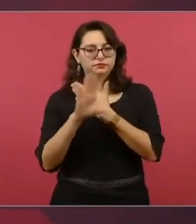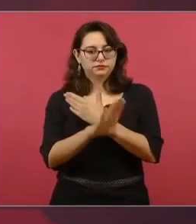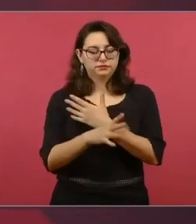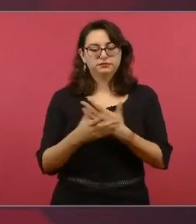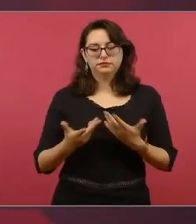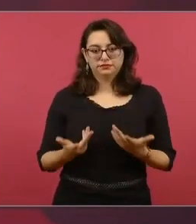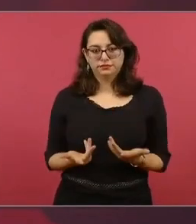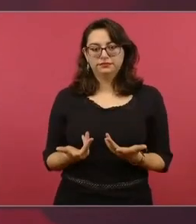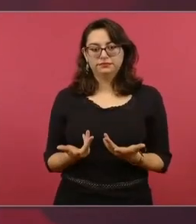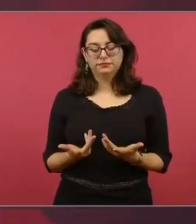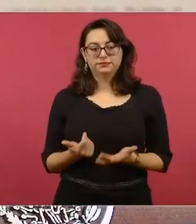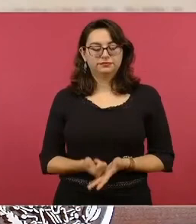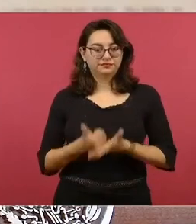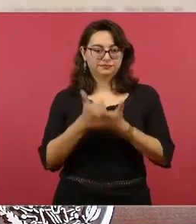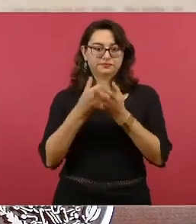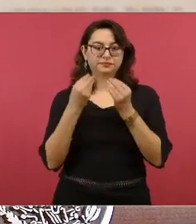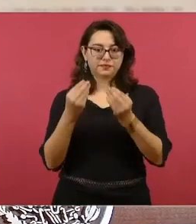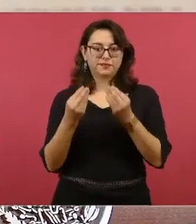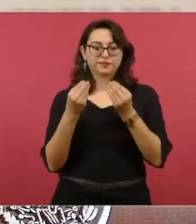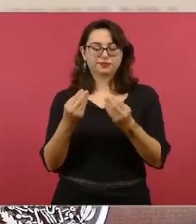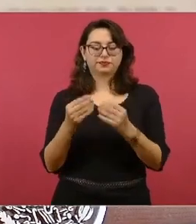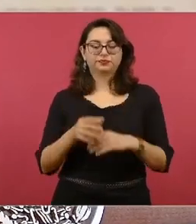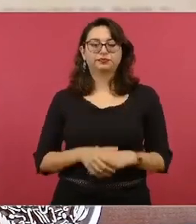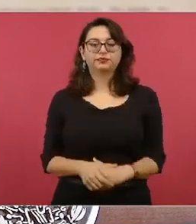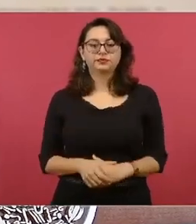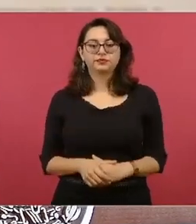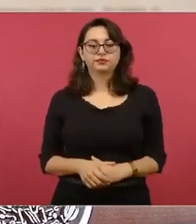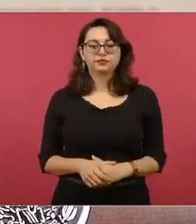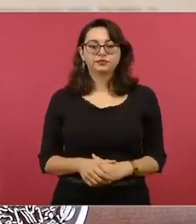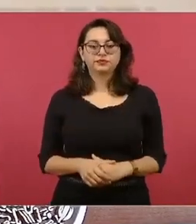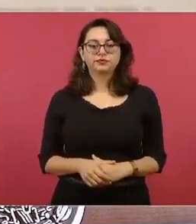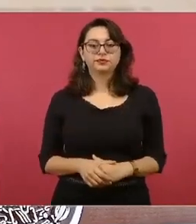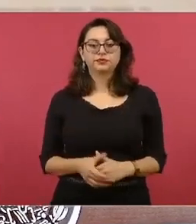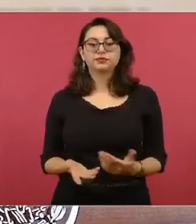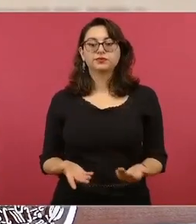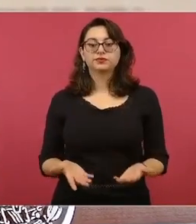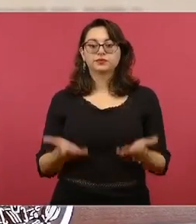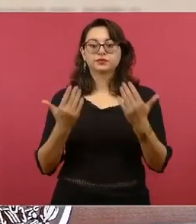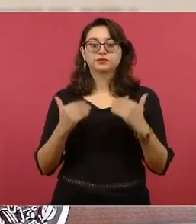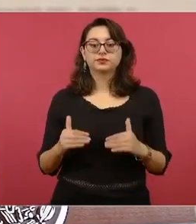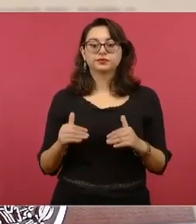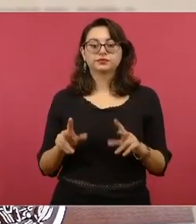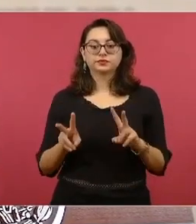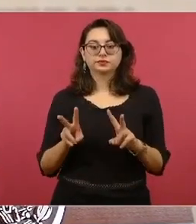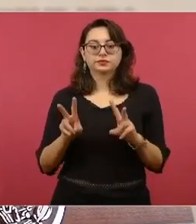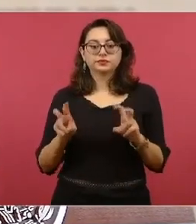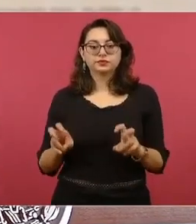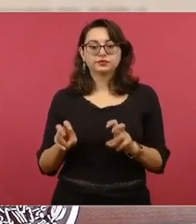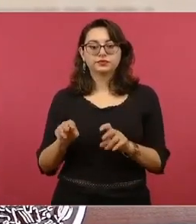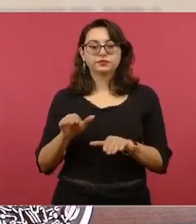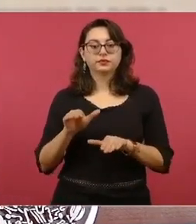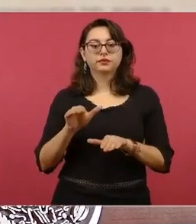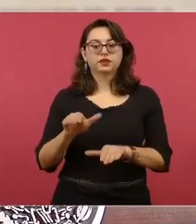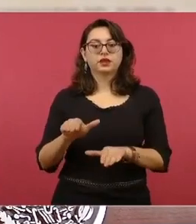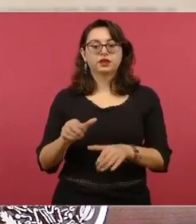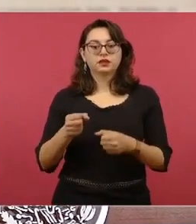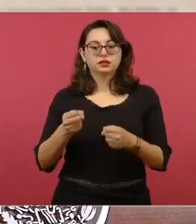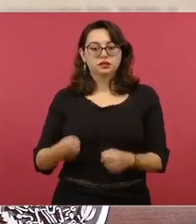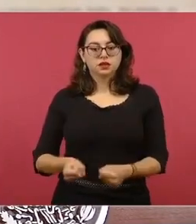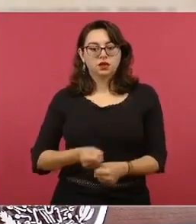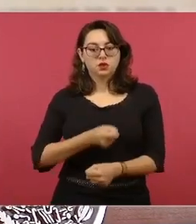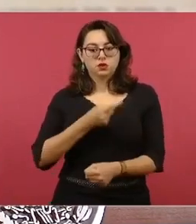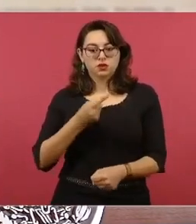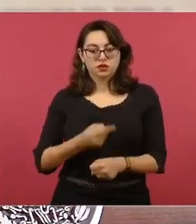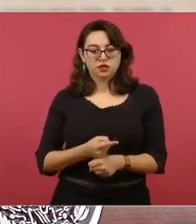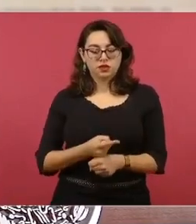vamos al tema de seguridad y luego a las preguntas